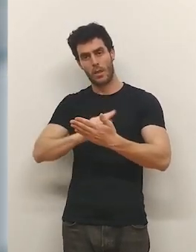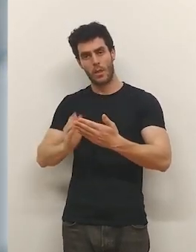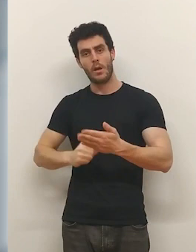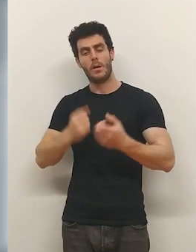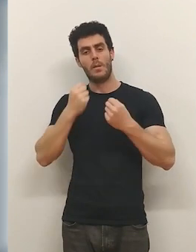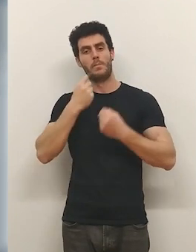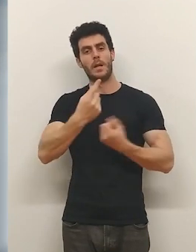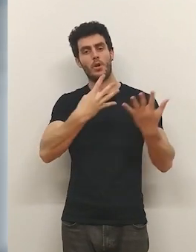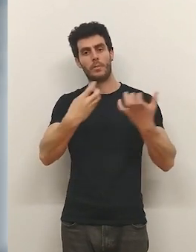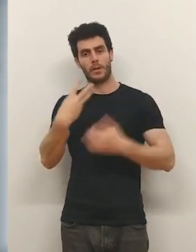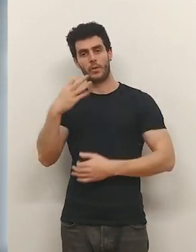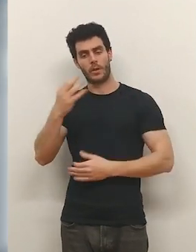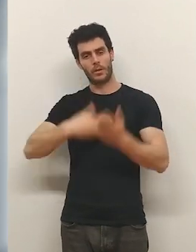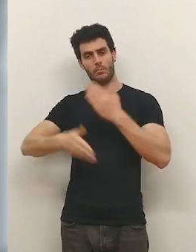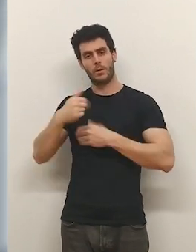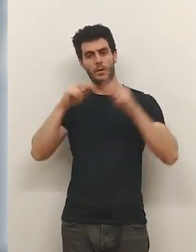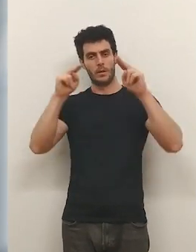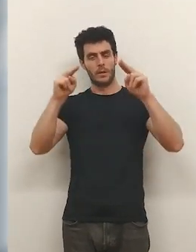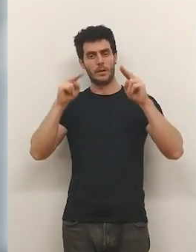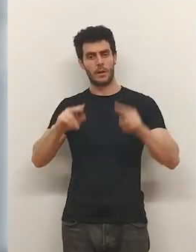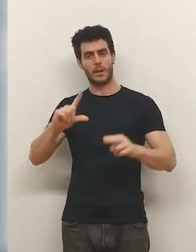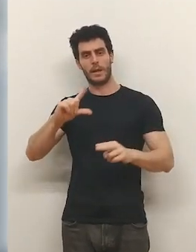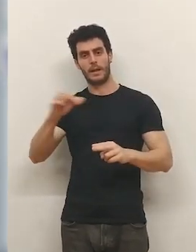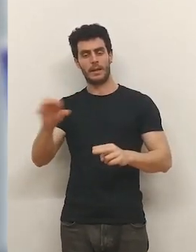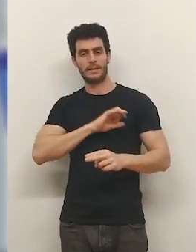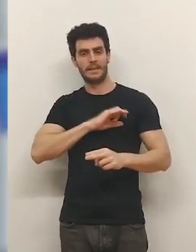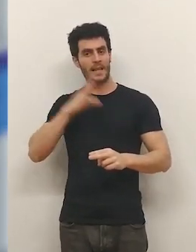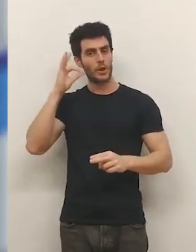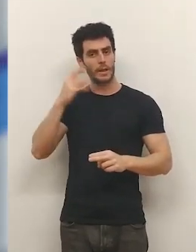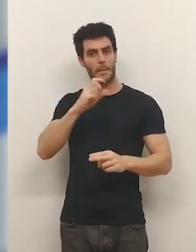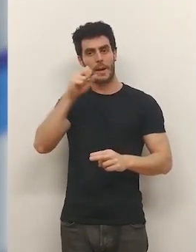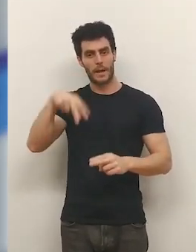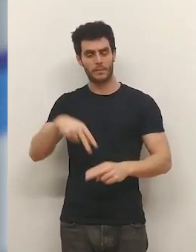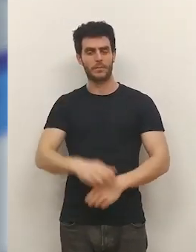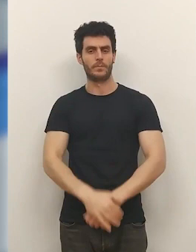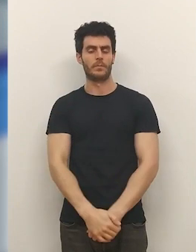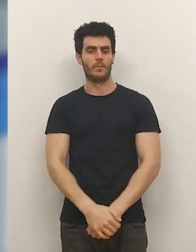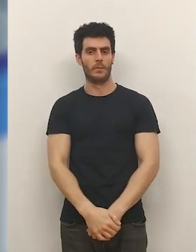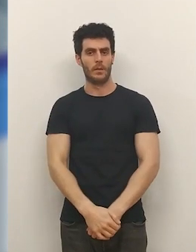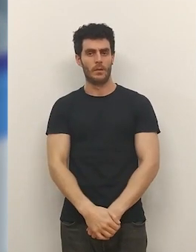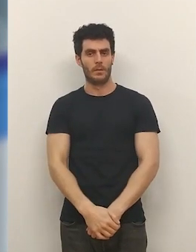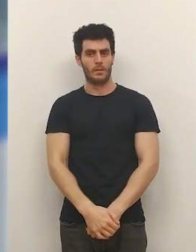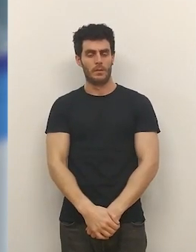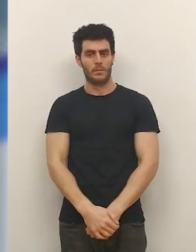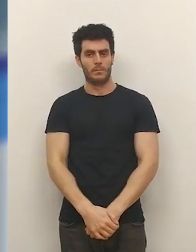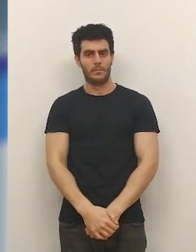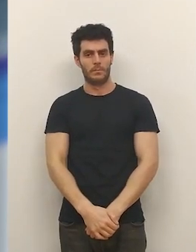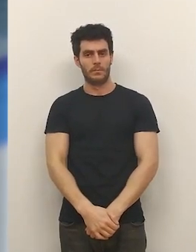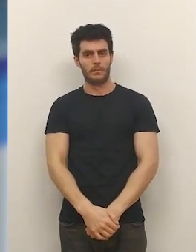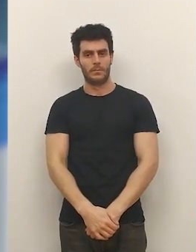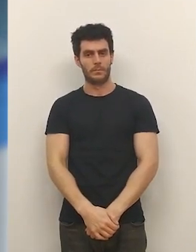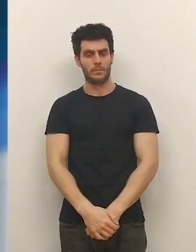que dio en 1930 en la residencia de Señoritas de Madrid. ¡Negros, negros, negros!